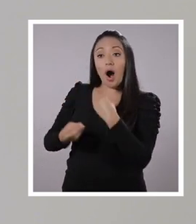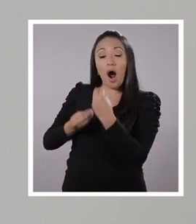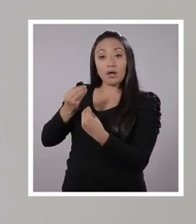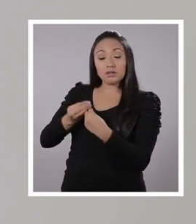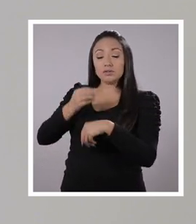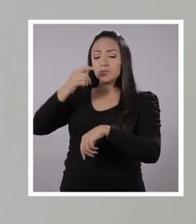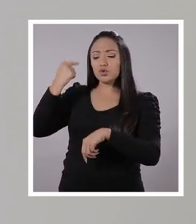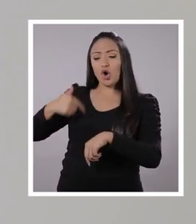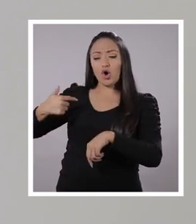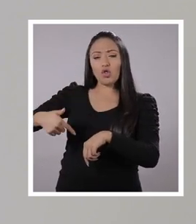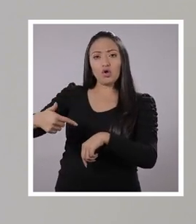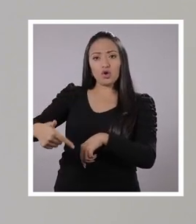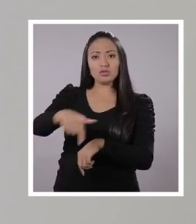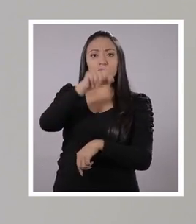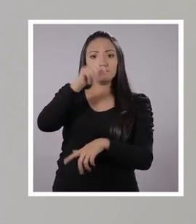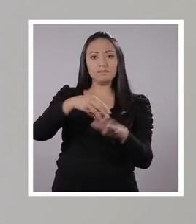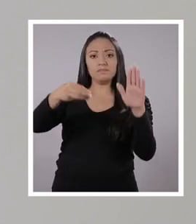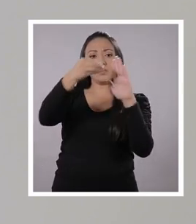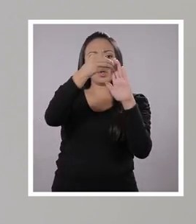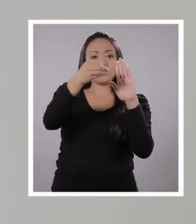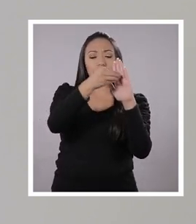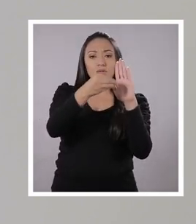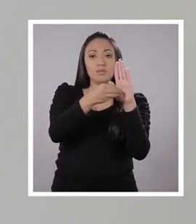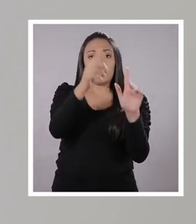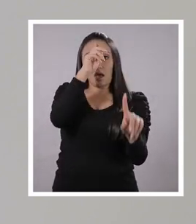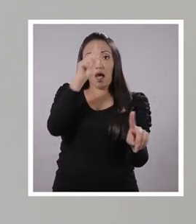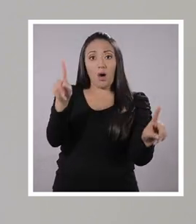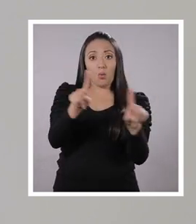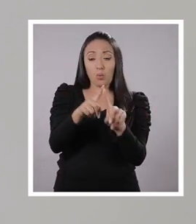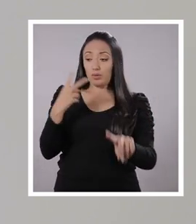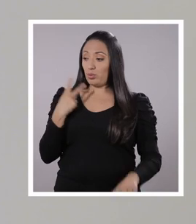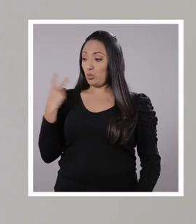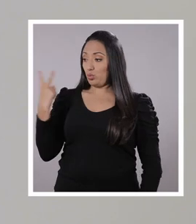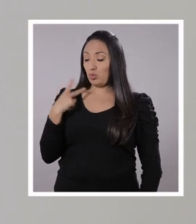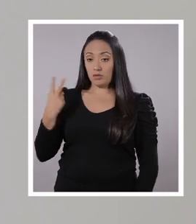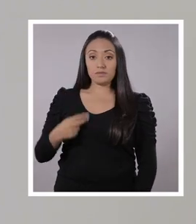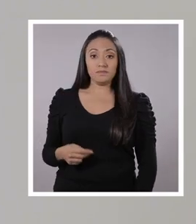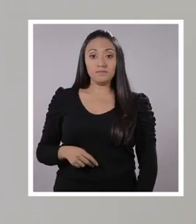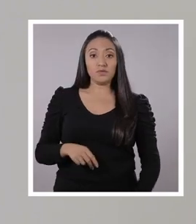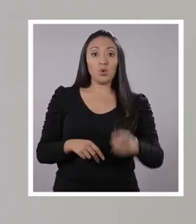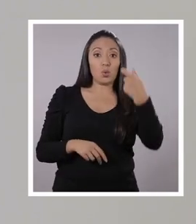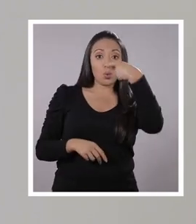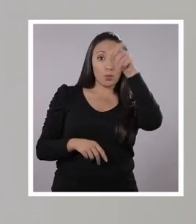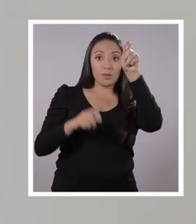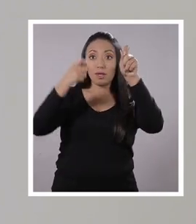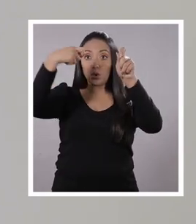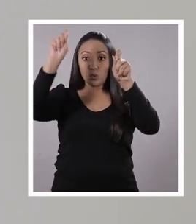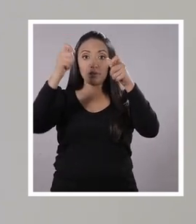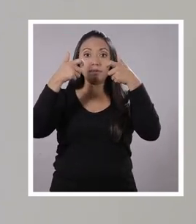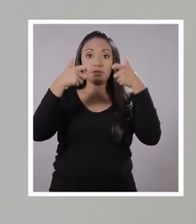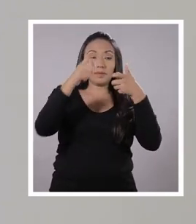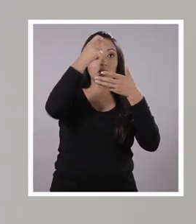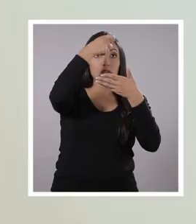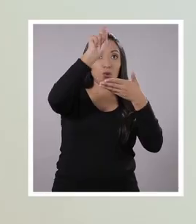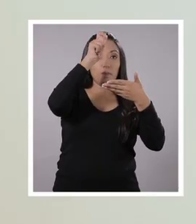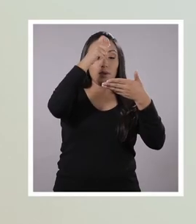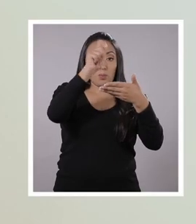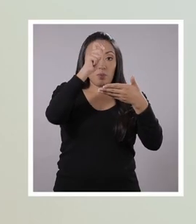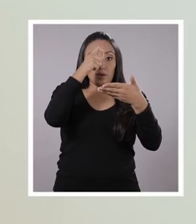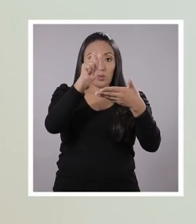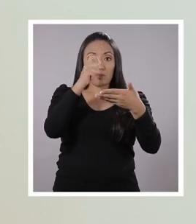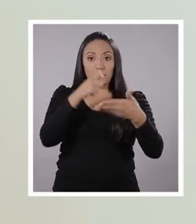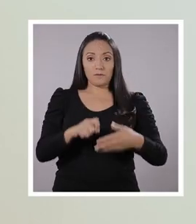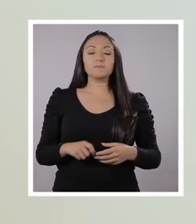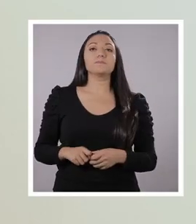tenemos que hacer es todos los días registrar. Como este es un acuerdo entre Pancho y yo, si él y yo lo cumplimos, tenemos que irnos